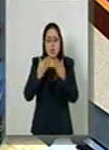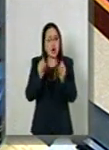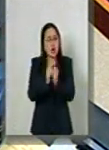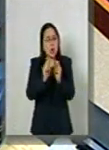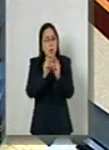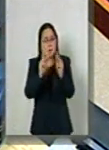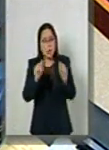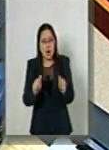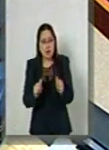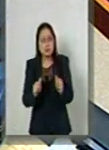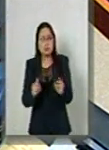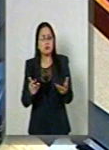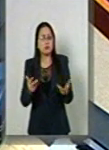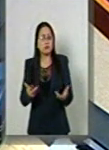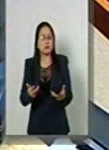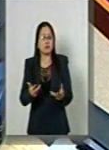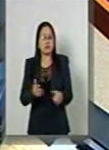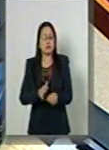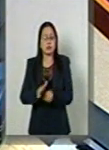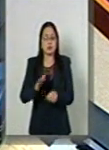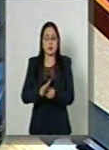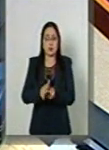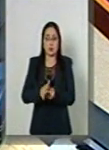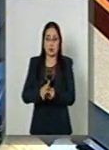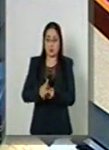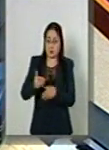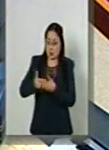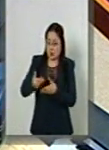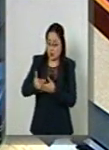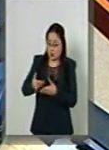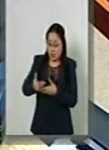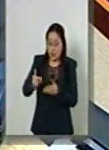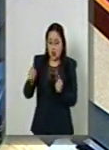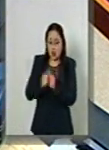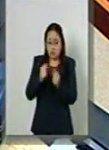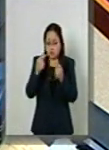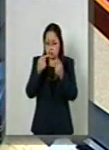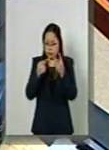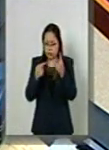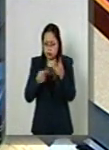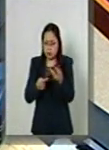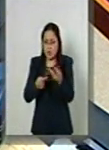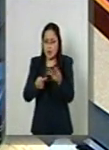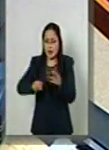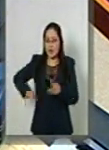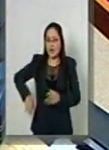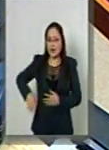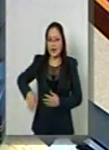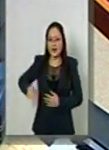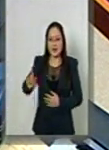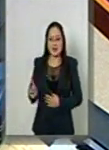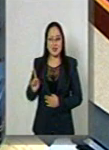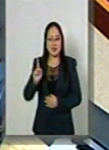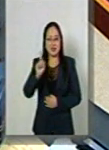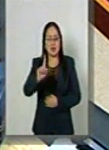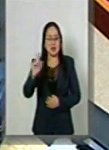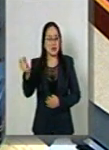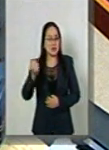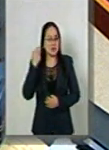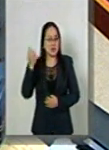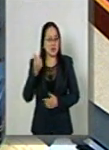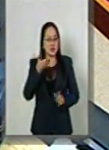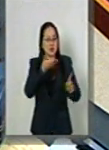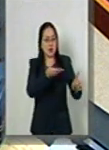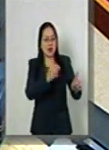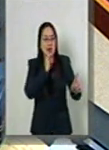a pesar de que en el momento procesal de la oradora que hizo anteriormente uso de la palabra, usted